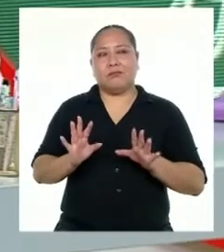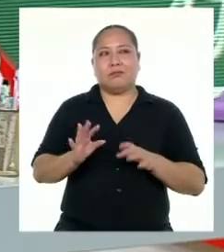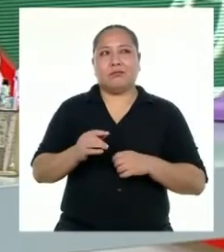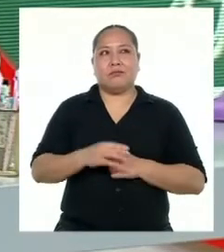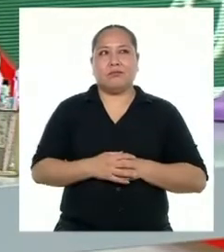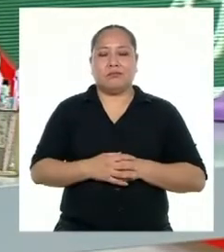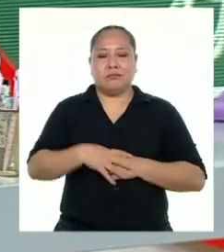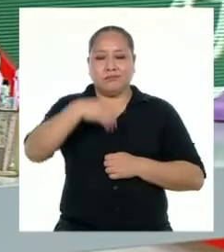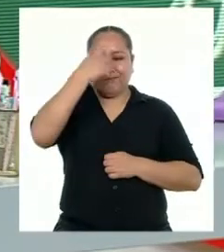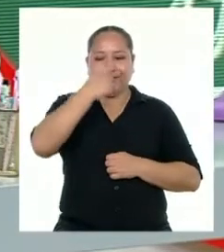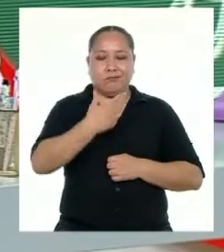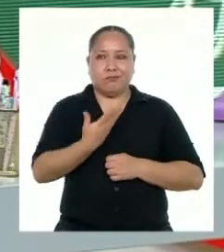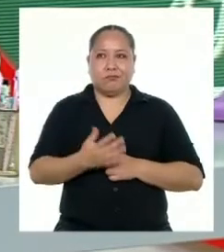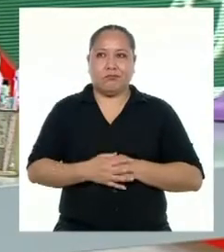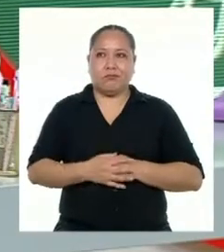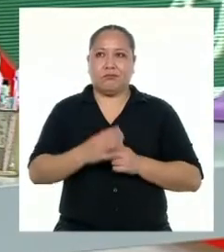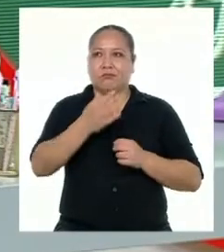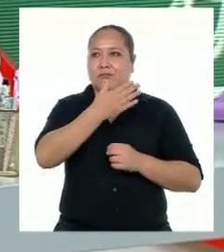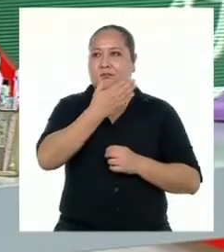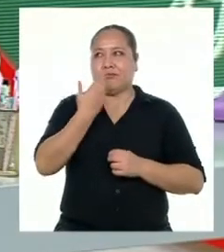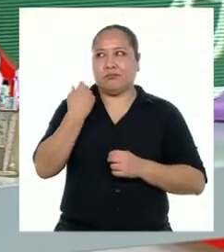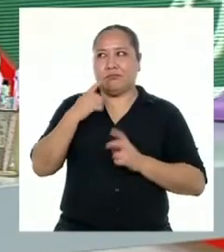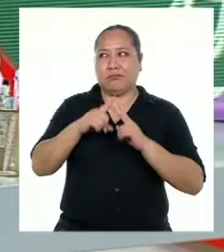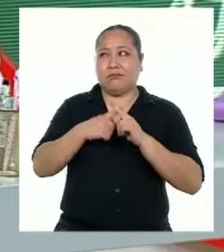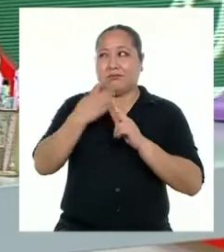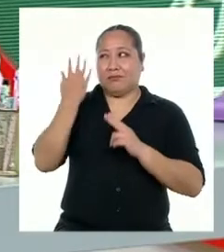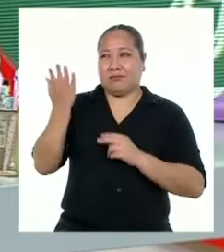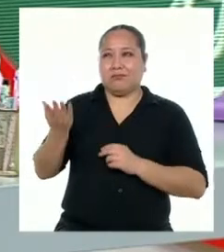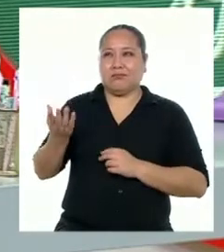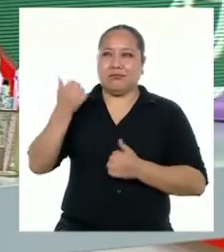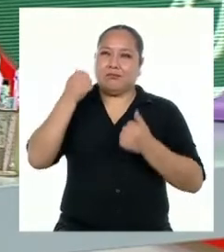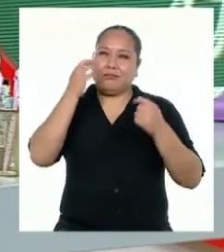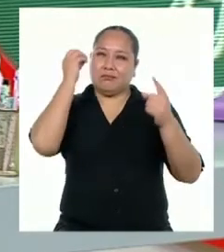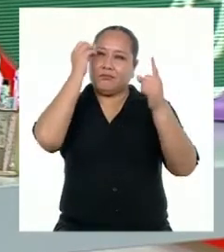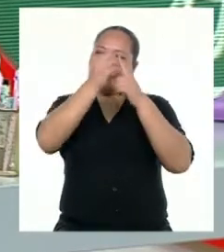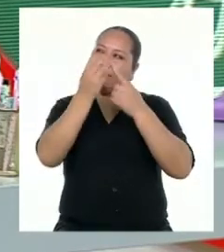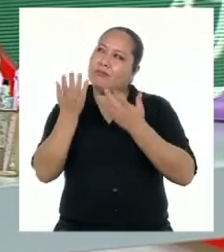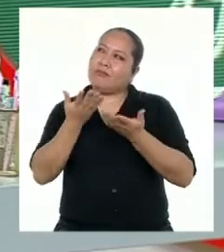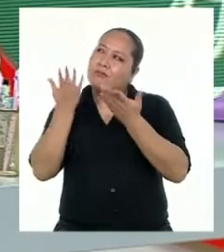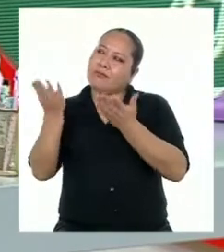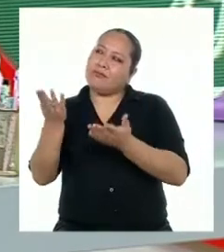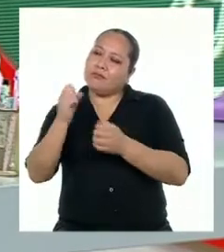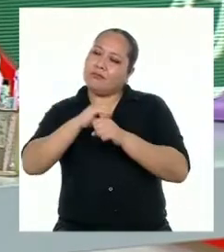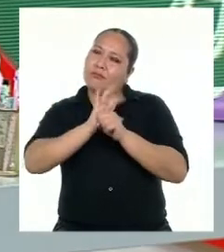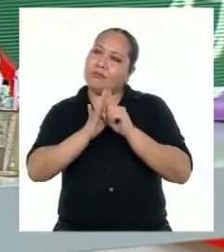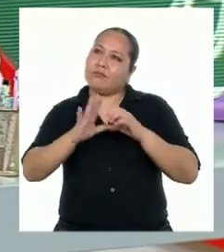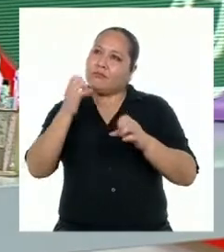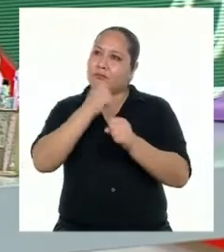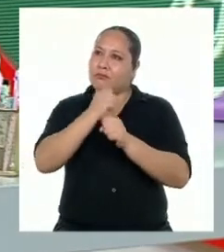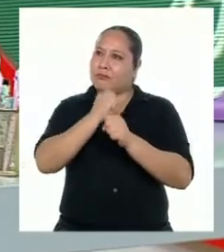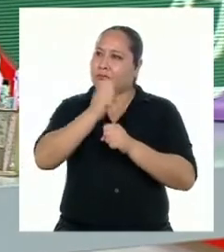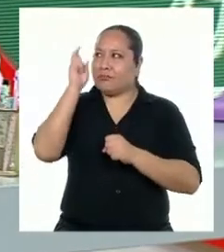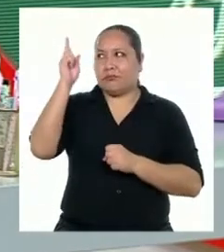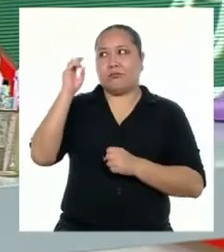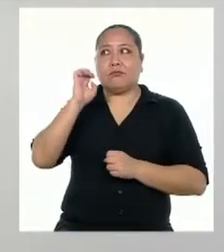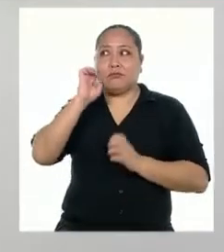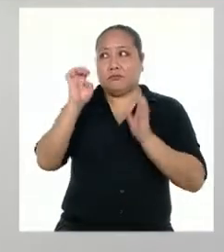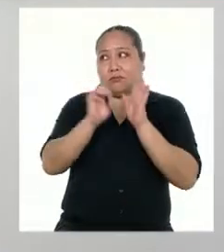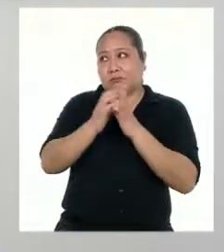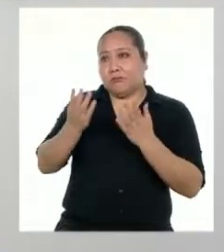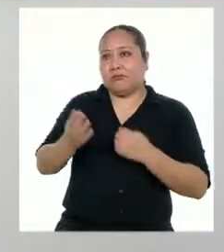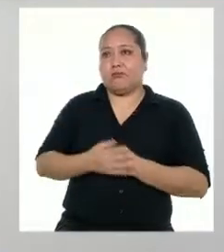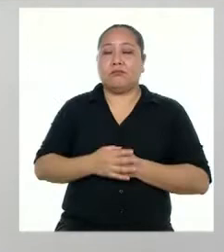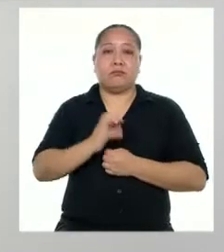en lo individual, mejor empiece usted primero. ¿Qué retos trajo consigo la pandemia para su trabajo como profesora, por ejemplo?